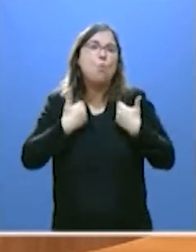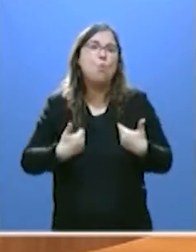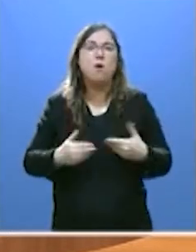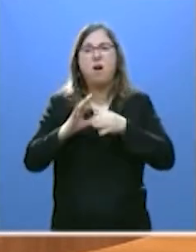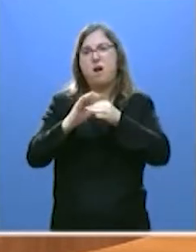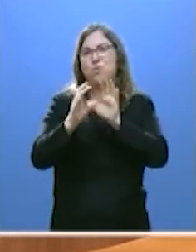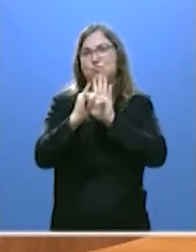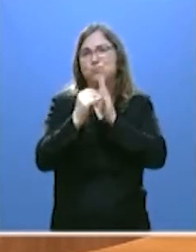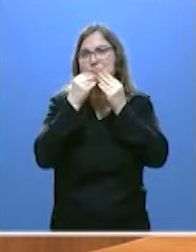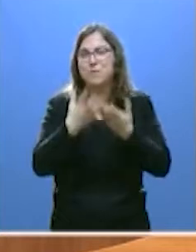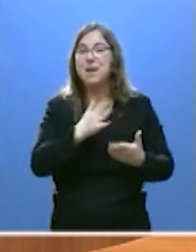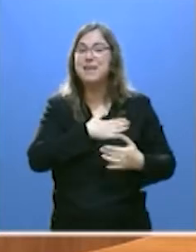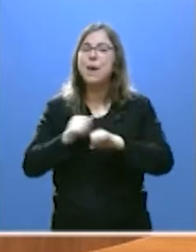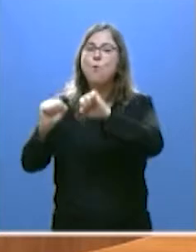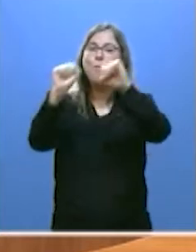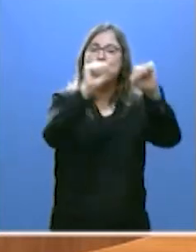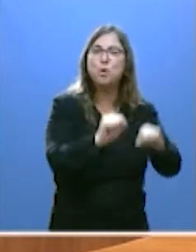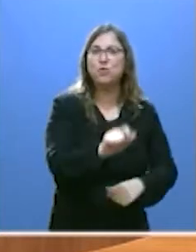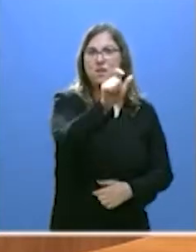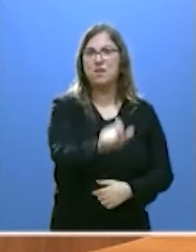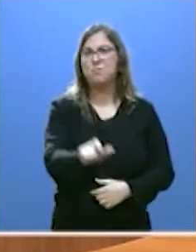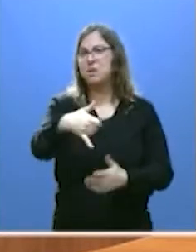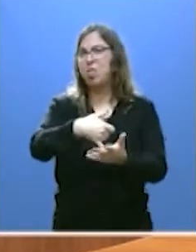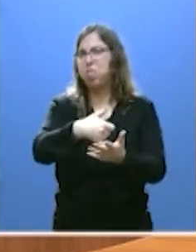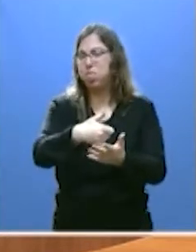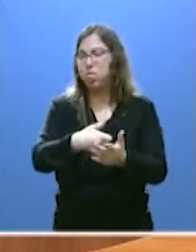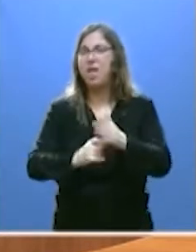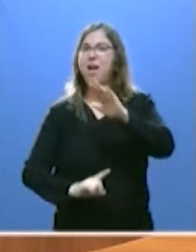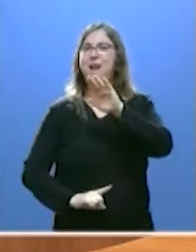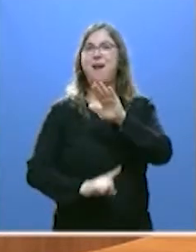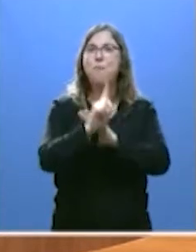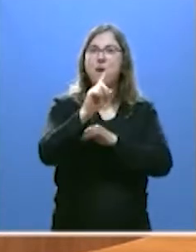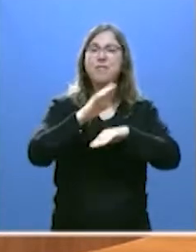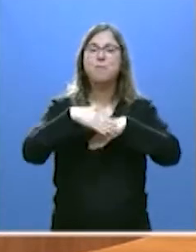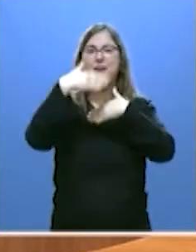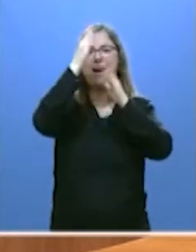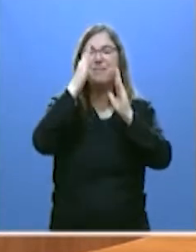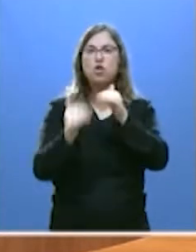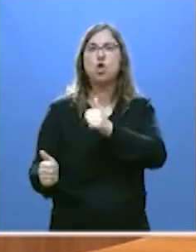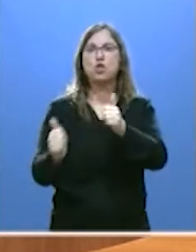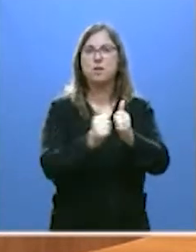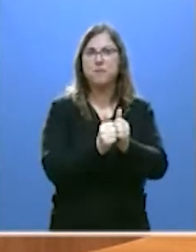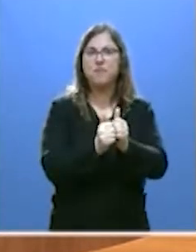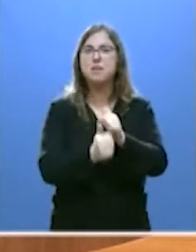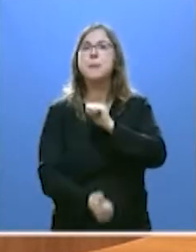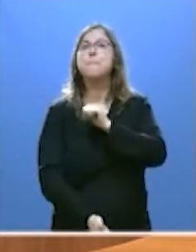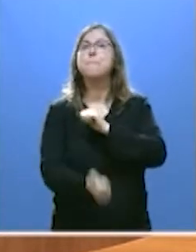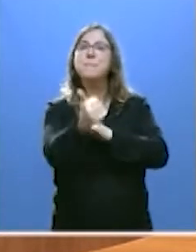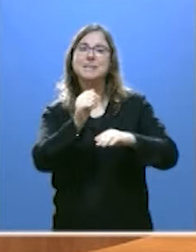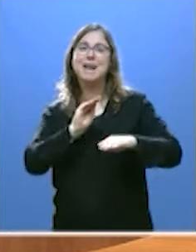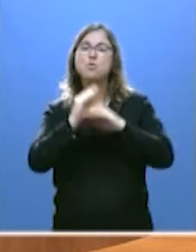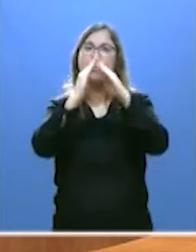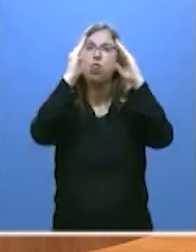Vamos a proteger a los más vulnerables con nuevos avances en la atención a la dependencia, aumentando la ayuda a